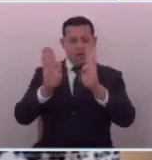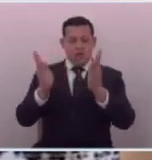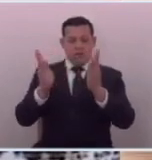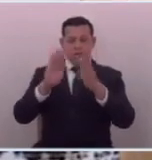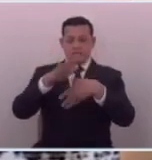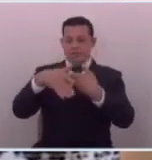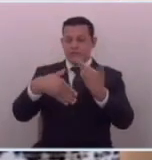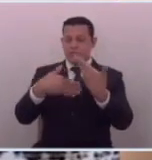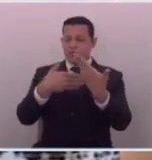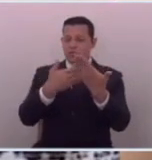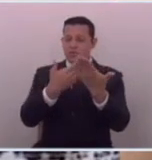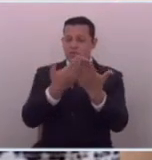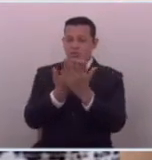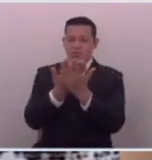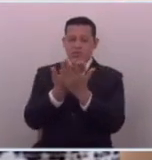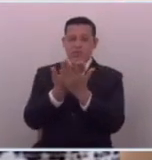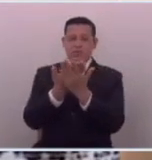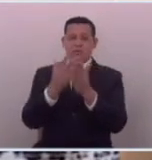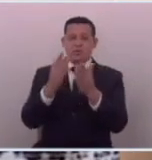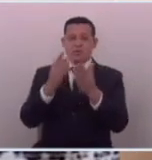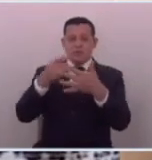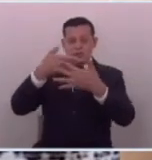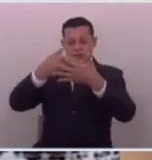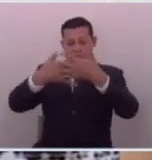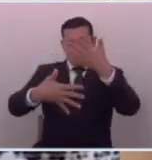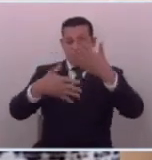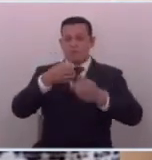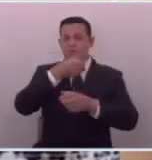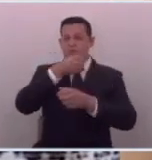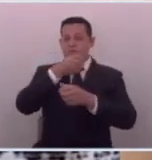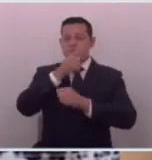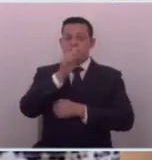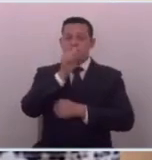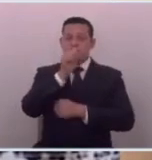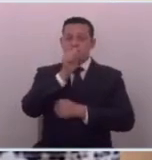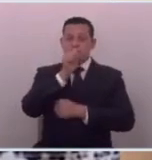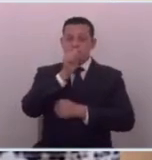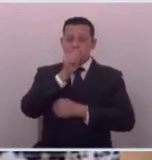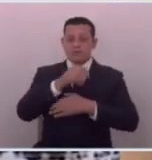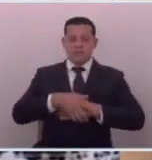todos los todas las listas de información reservada